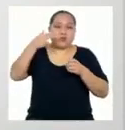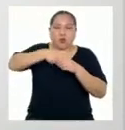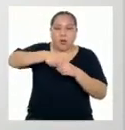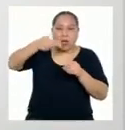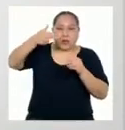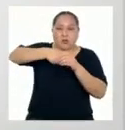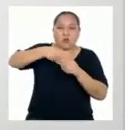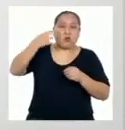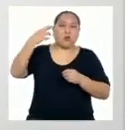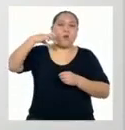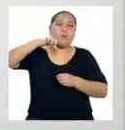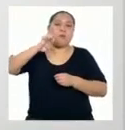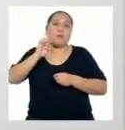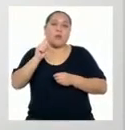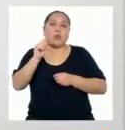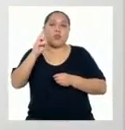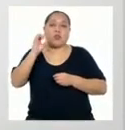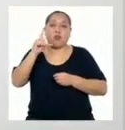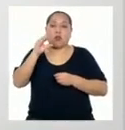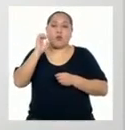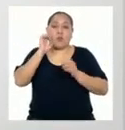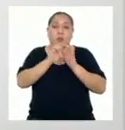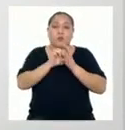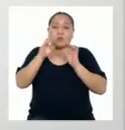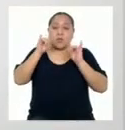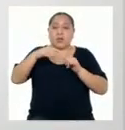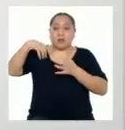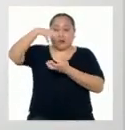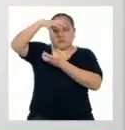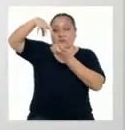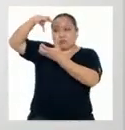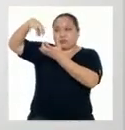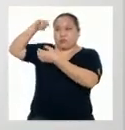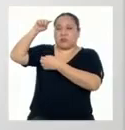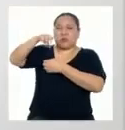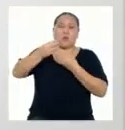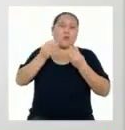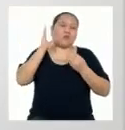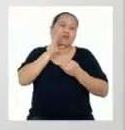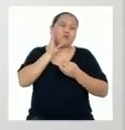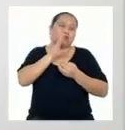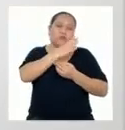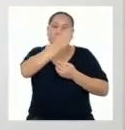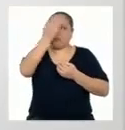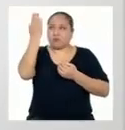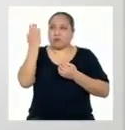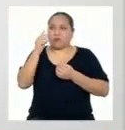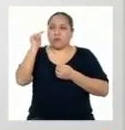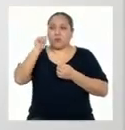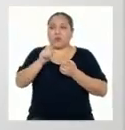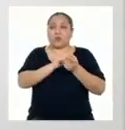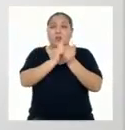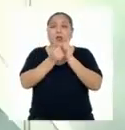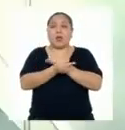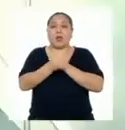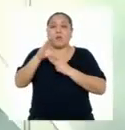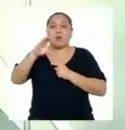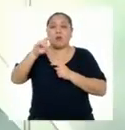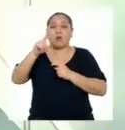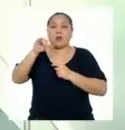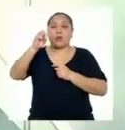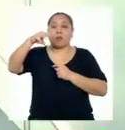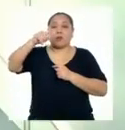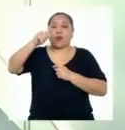fósiles, como el petróleo, genera residuos en el entorno que han provocado mucha contaminación y, por ende, el cambio climático.